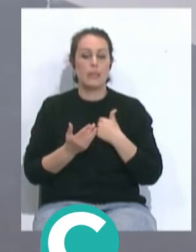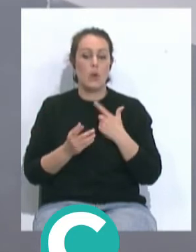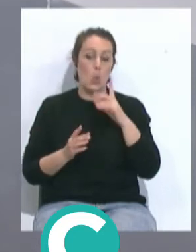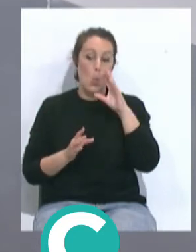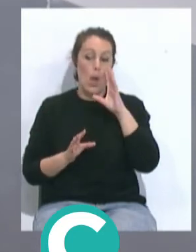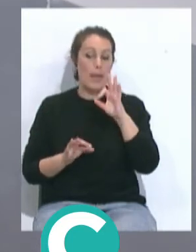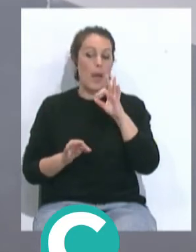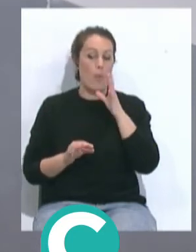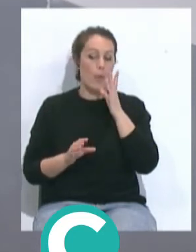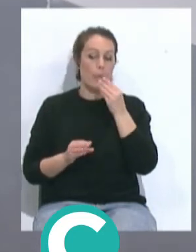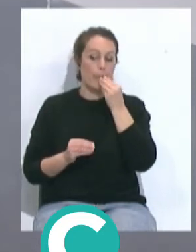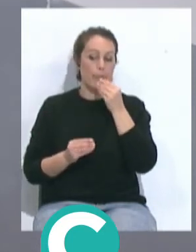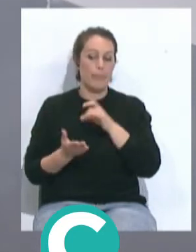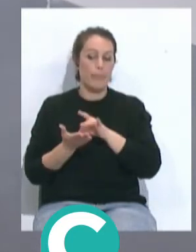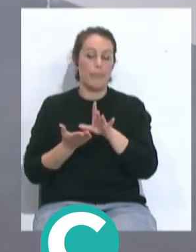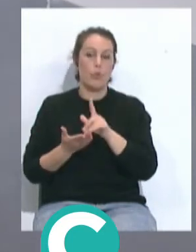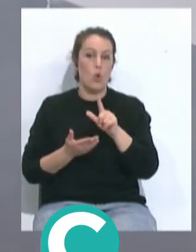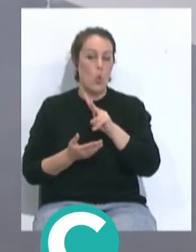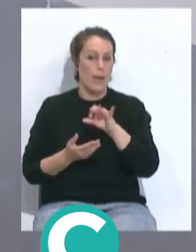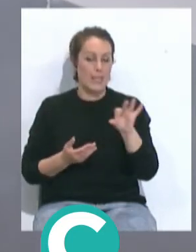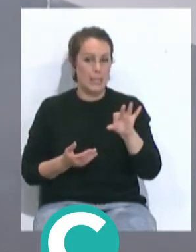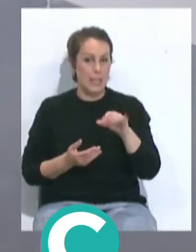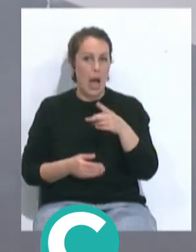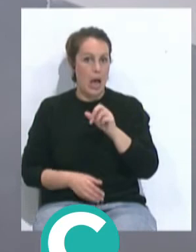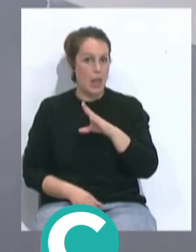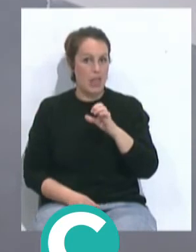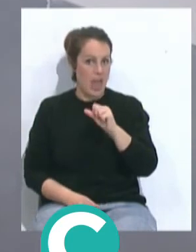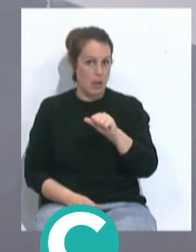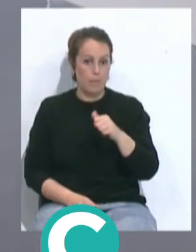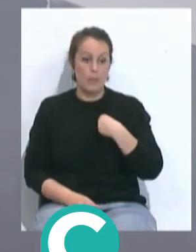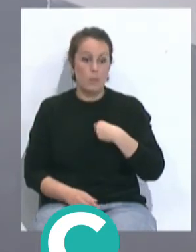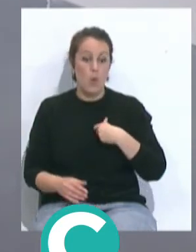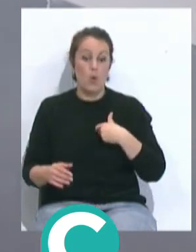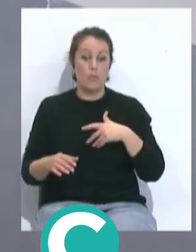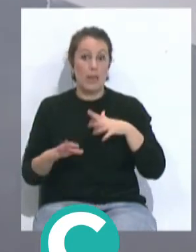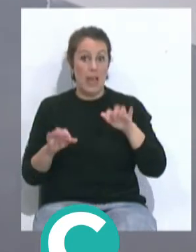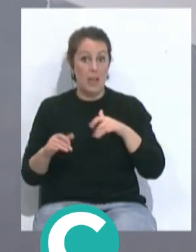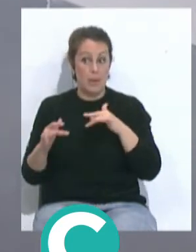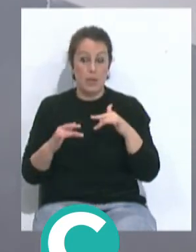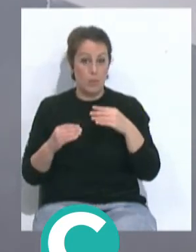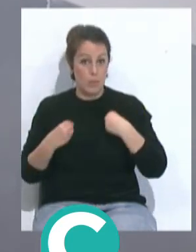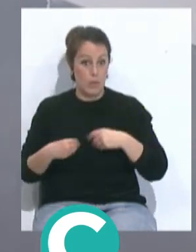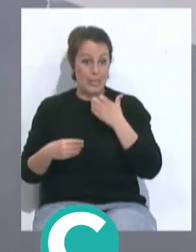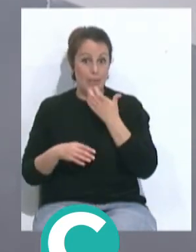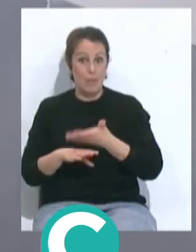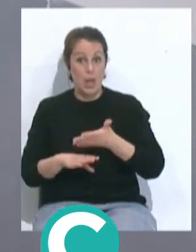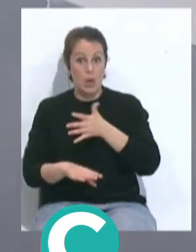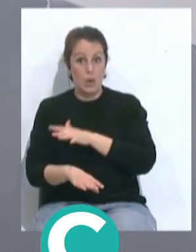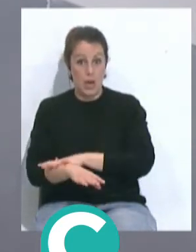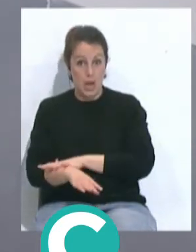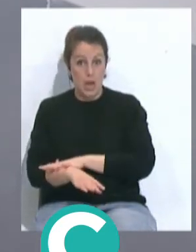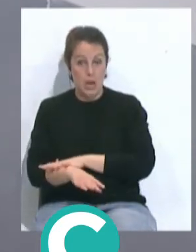de mira de la destitución, Luis García Plaza, sin ir más lejos, en el partido con el Cádiz, si el Mallorca hubiese,